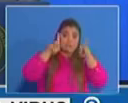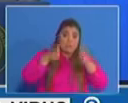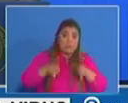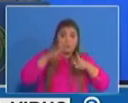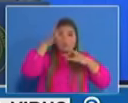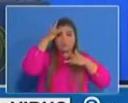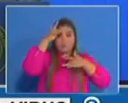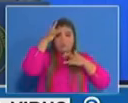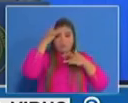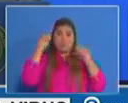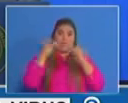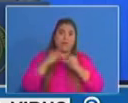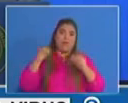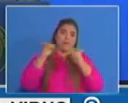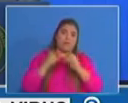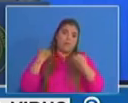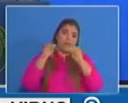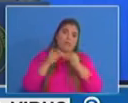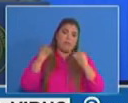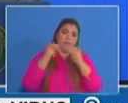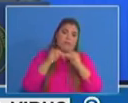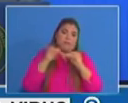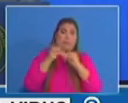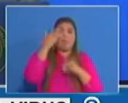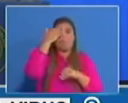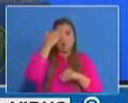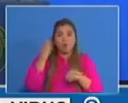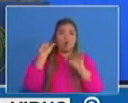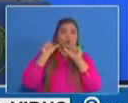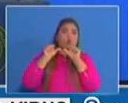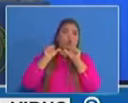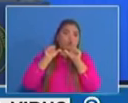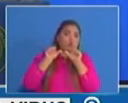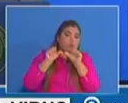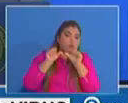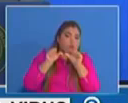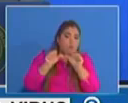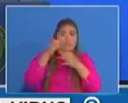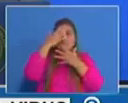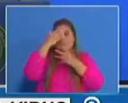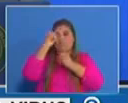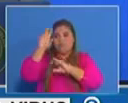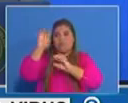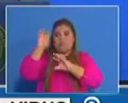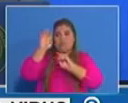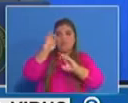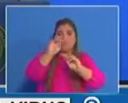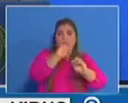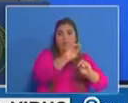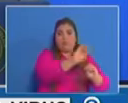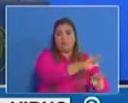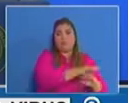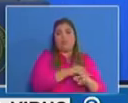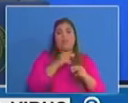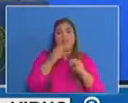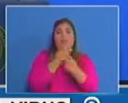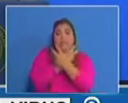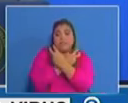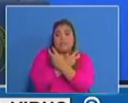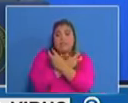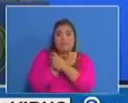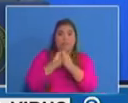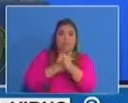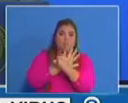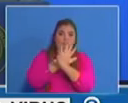vayan a ir reportando porque quiere decir que todavía se está transmitiendo permanentemente el virus sobre todo